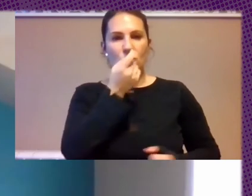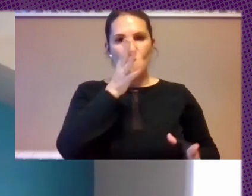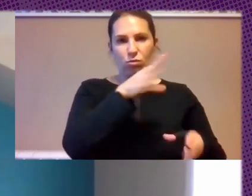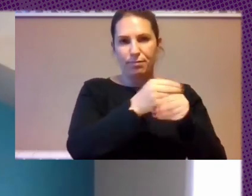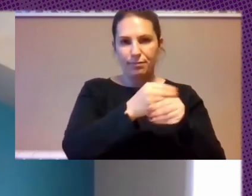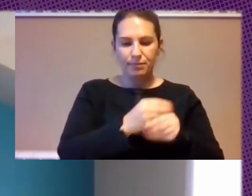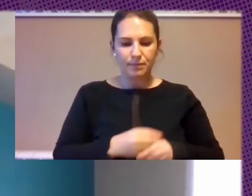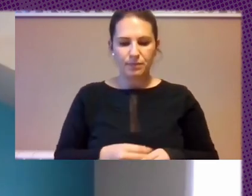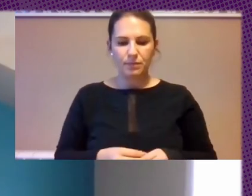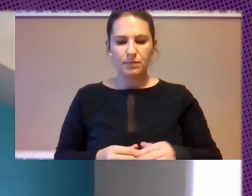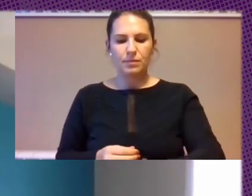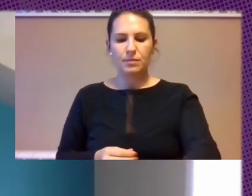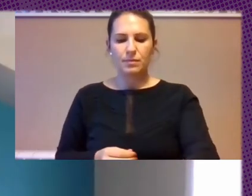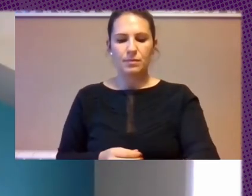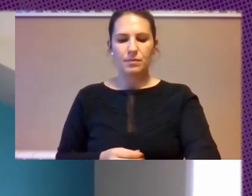Sí Yo Creo Que